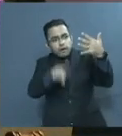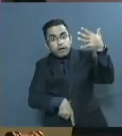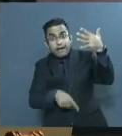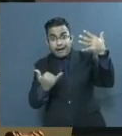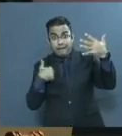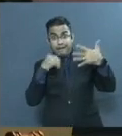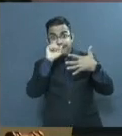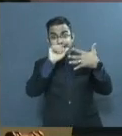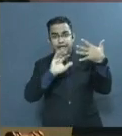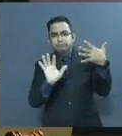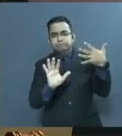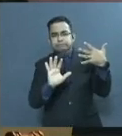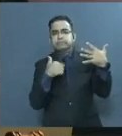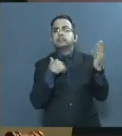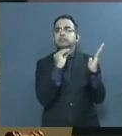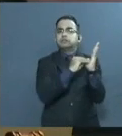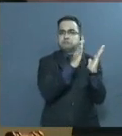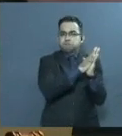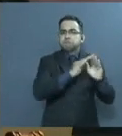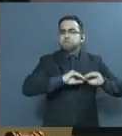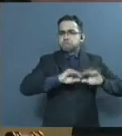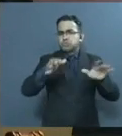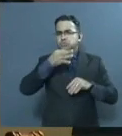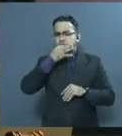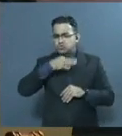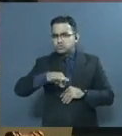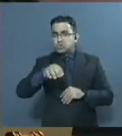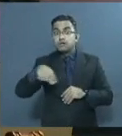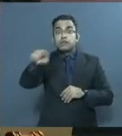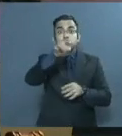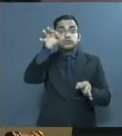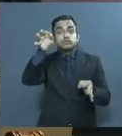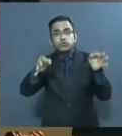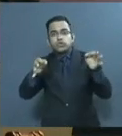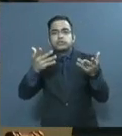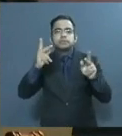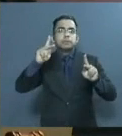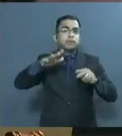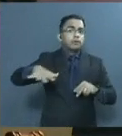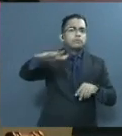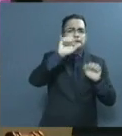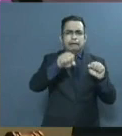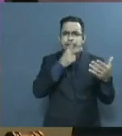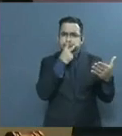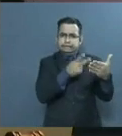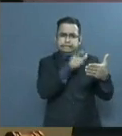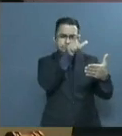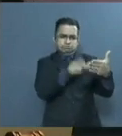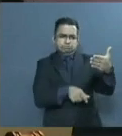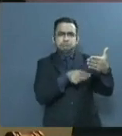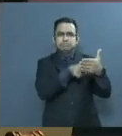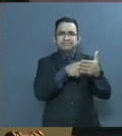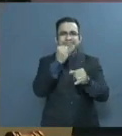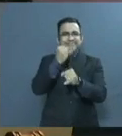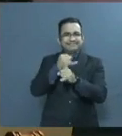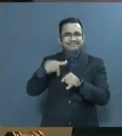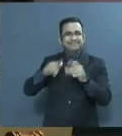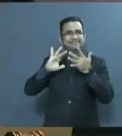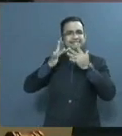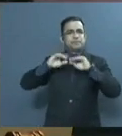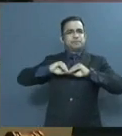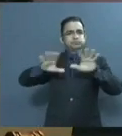Estará disponible para abogadas, abogados, juezas, jueces, ciudadanía general en el portal institucional.